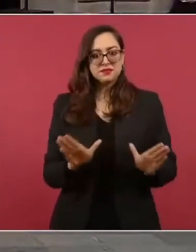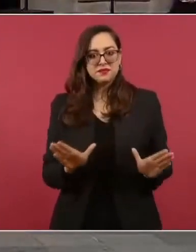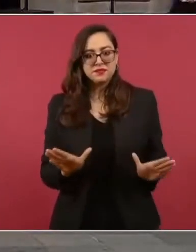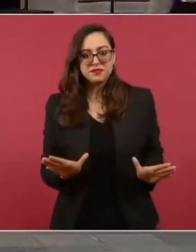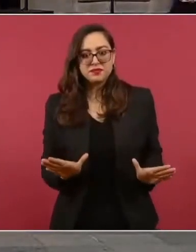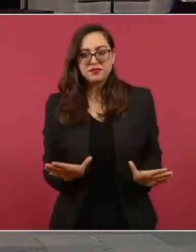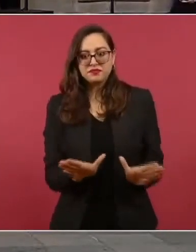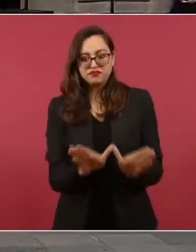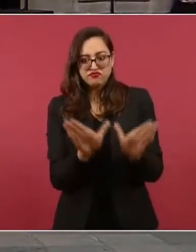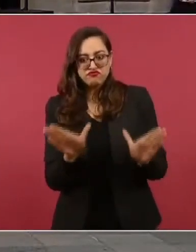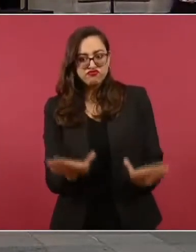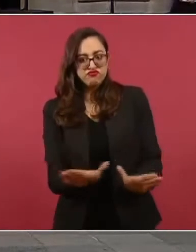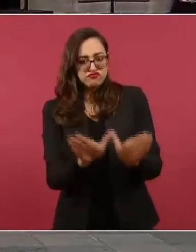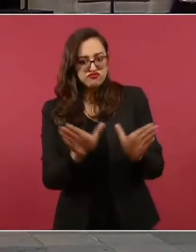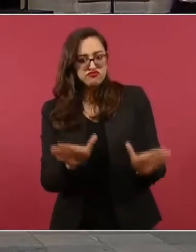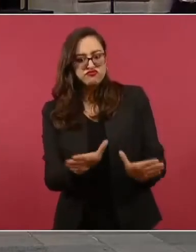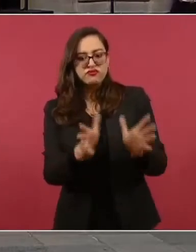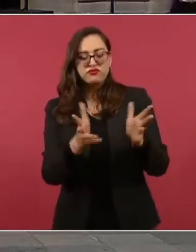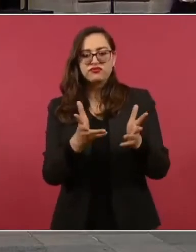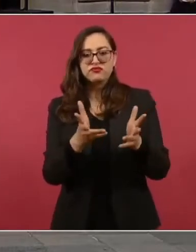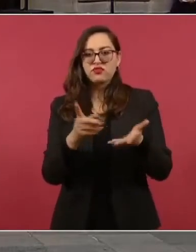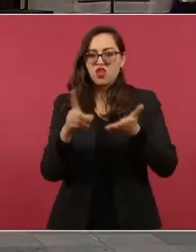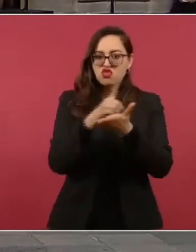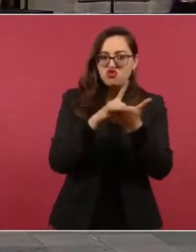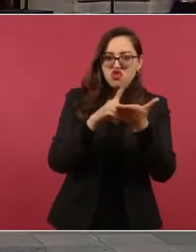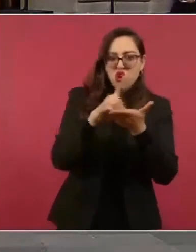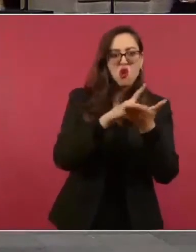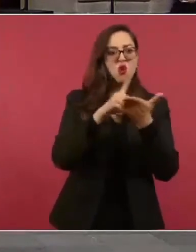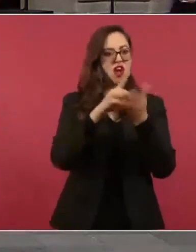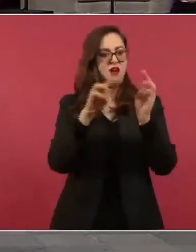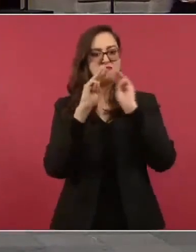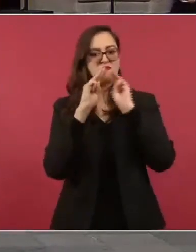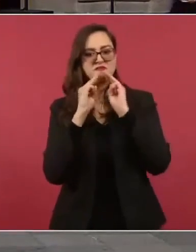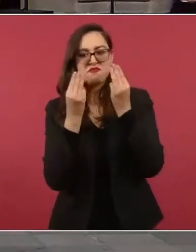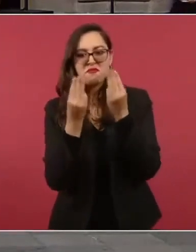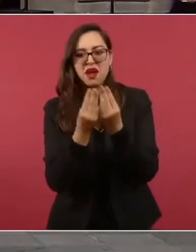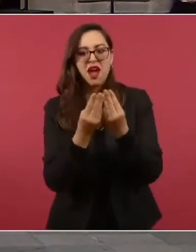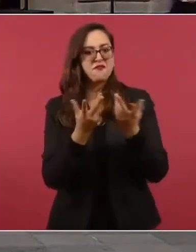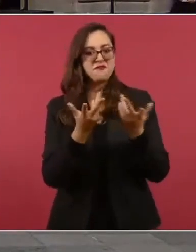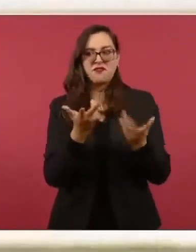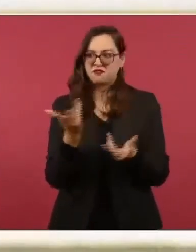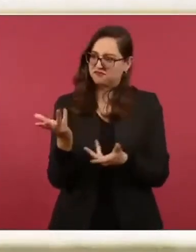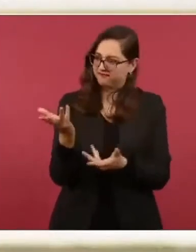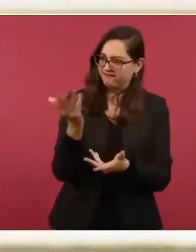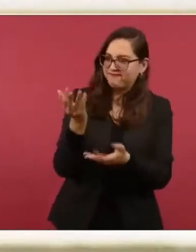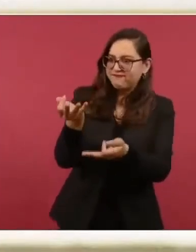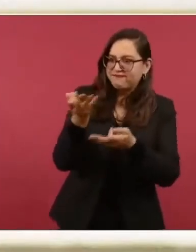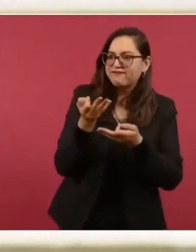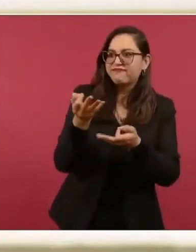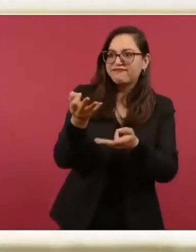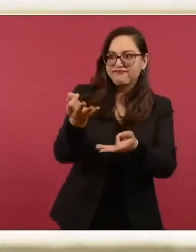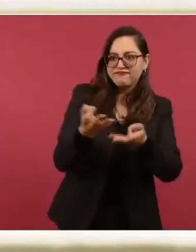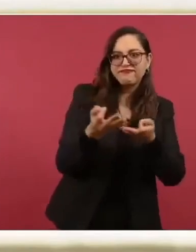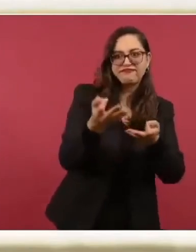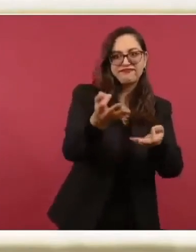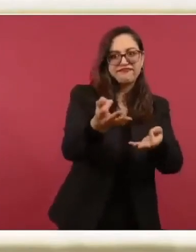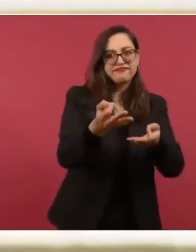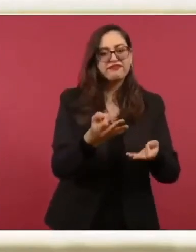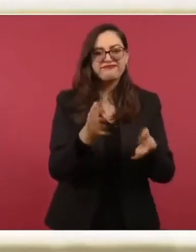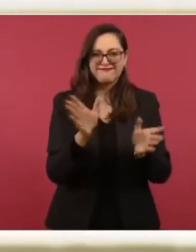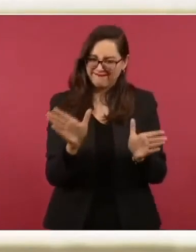lo deseable, porque